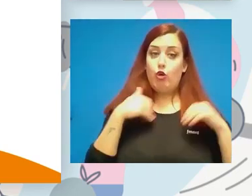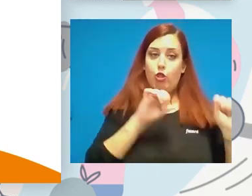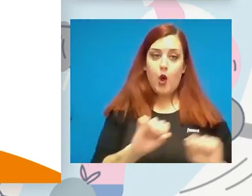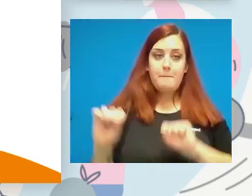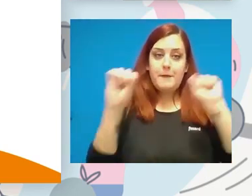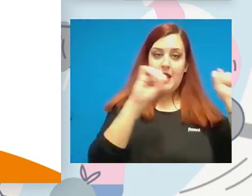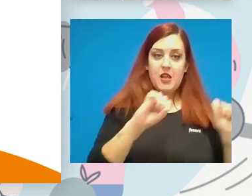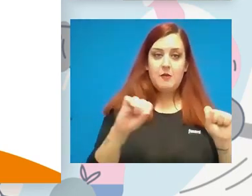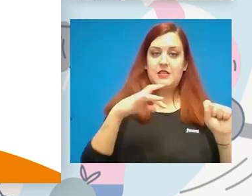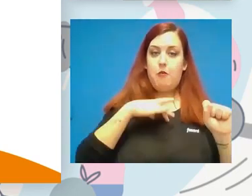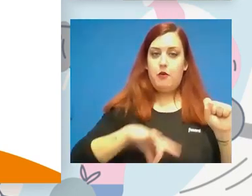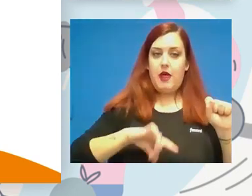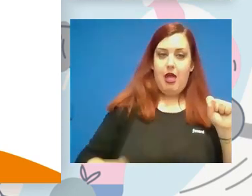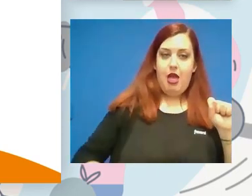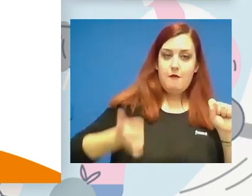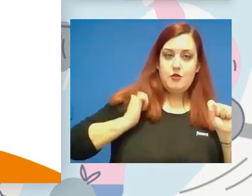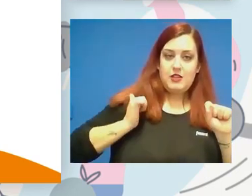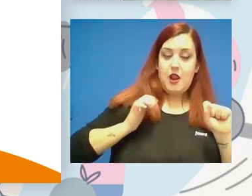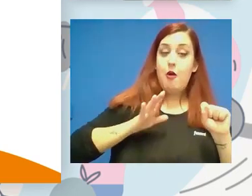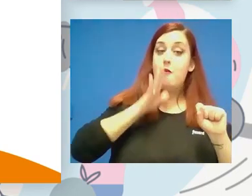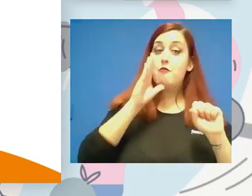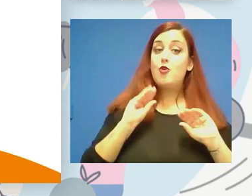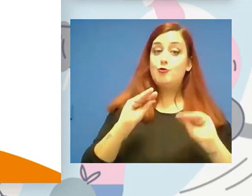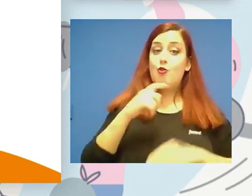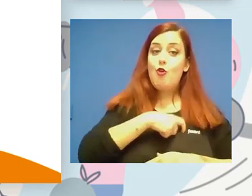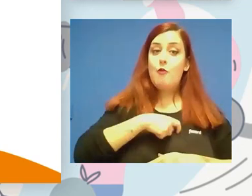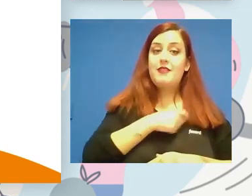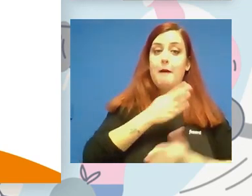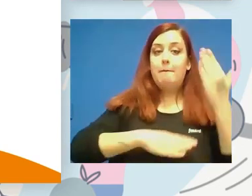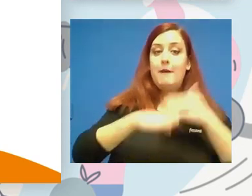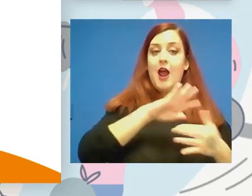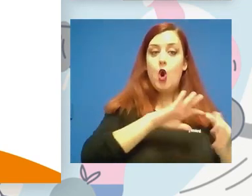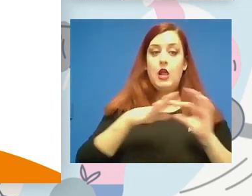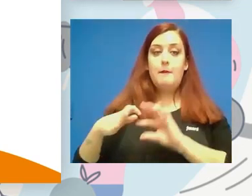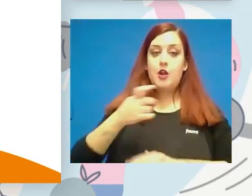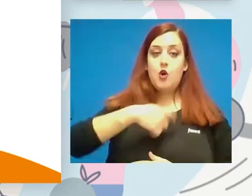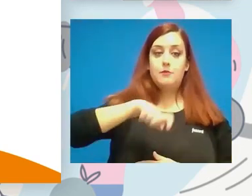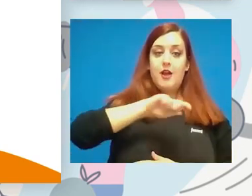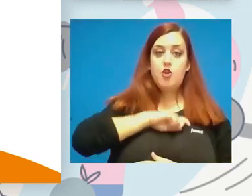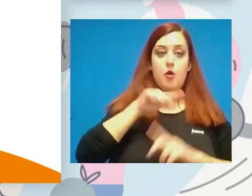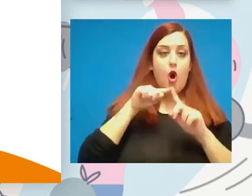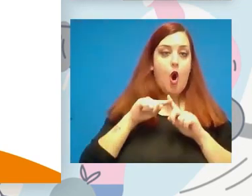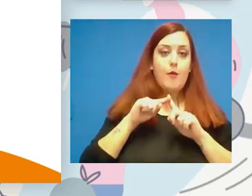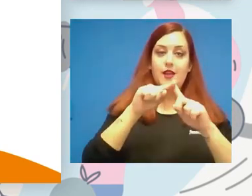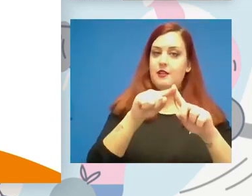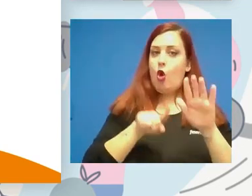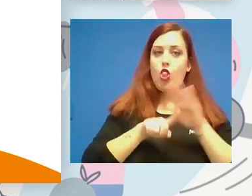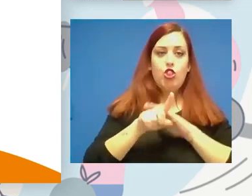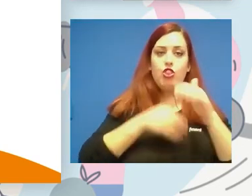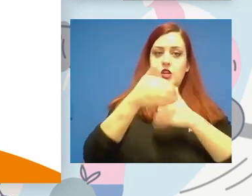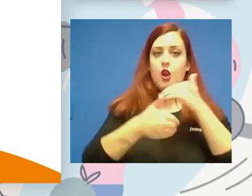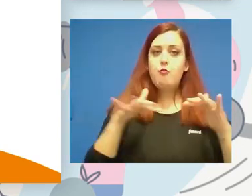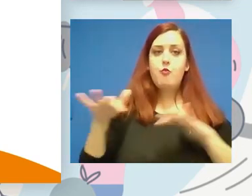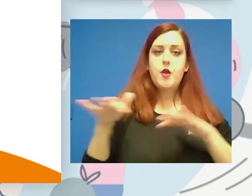explotado por el propio Comité Paralímpico Español, pero siempre con la intención de desarrollar el movimiento